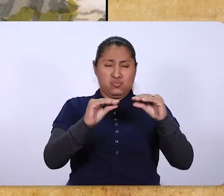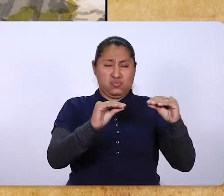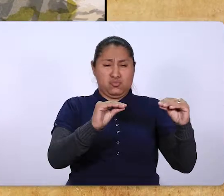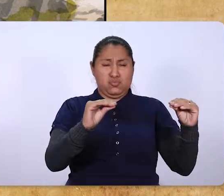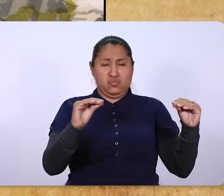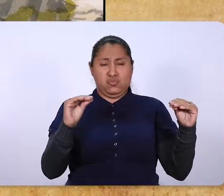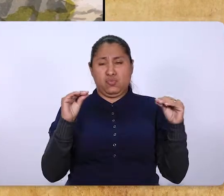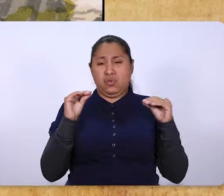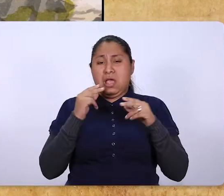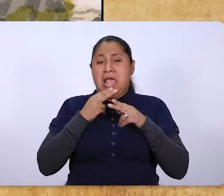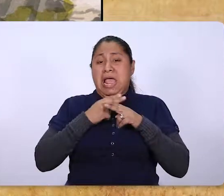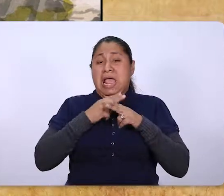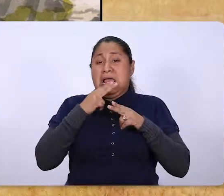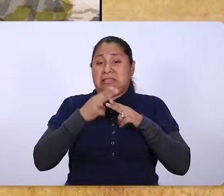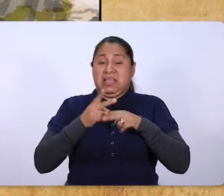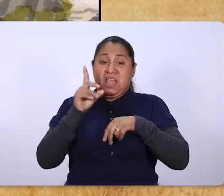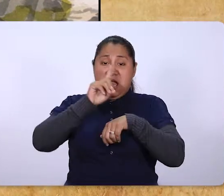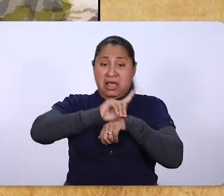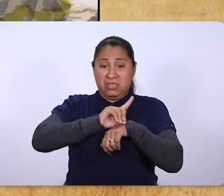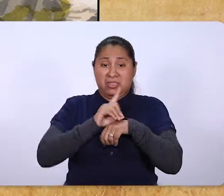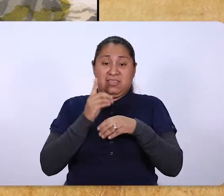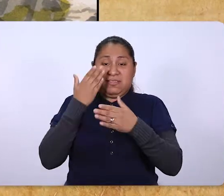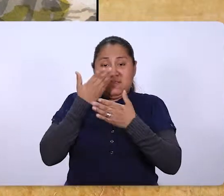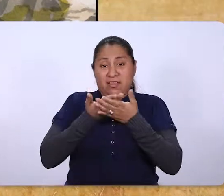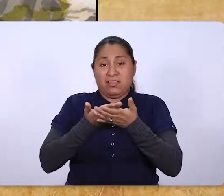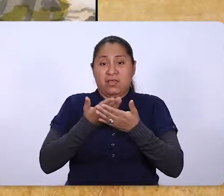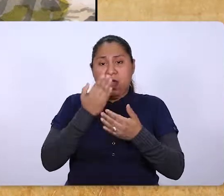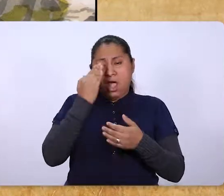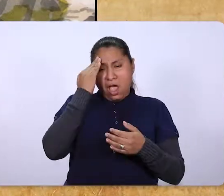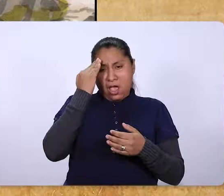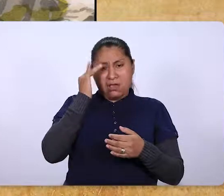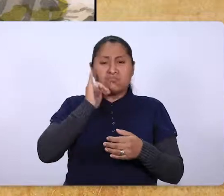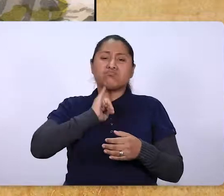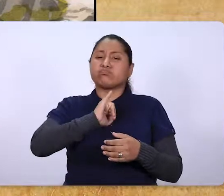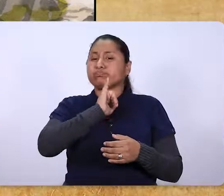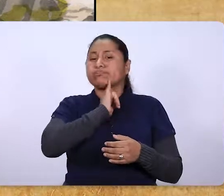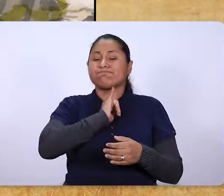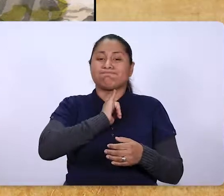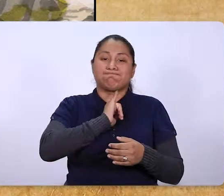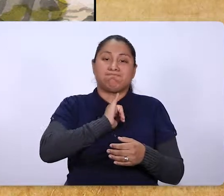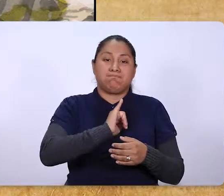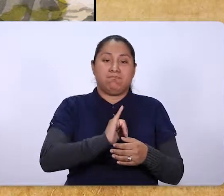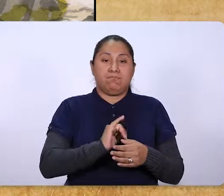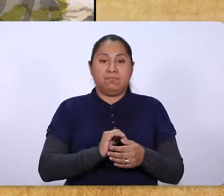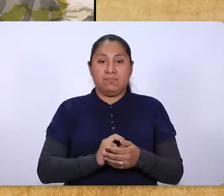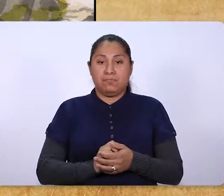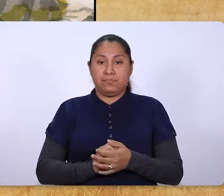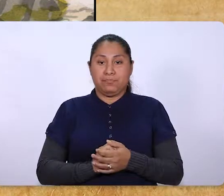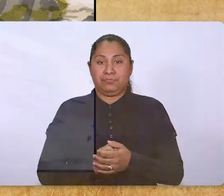vivió en los desiertos hasta el día en que se dio a conocer a los israelitas.